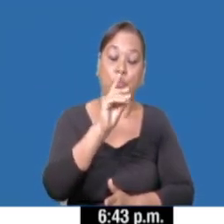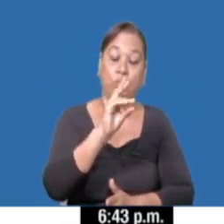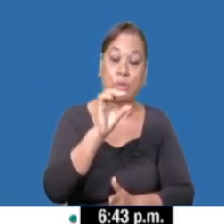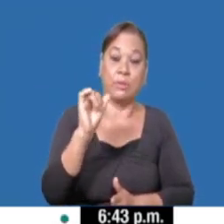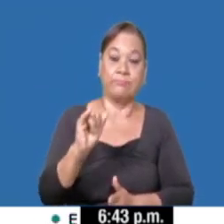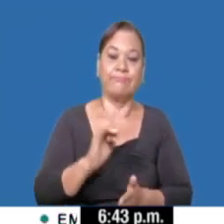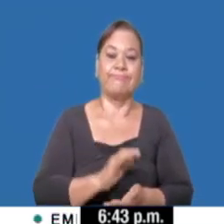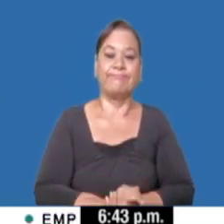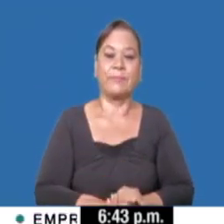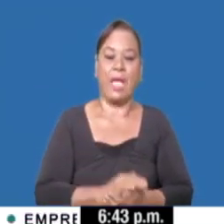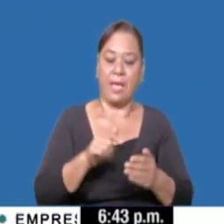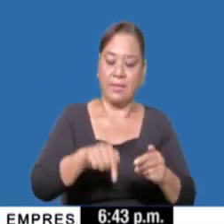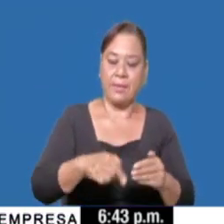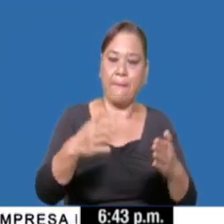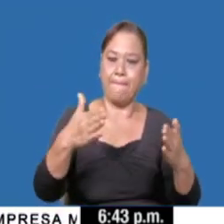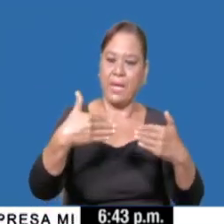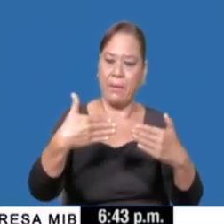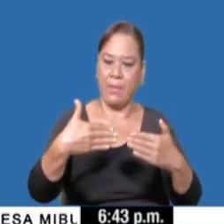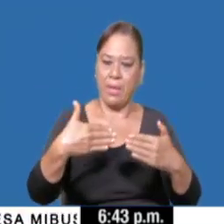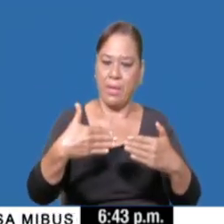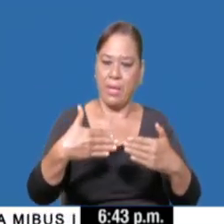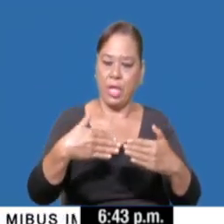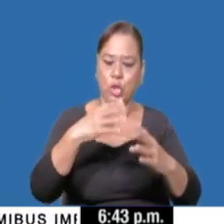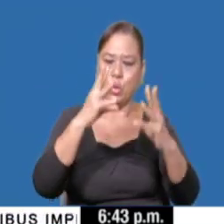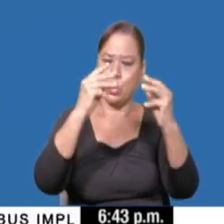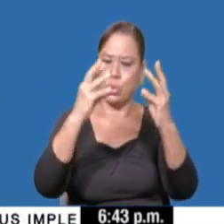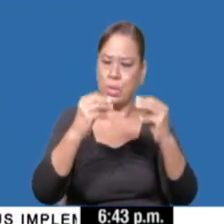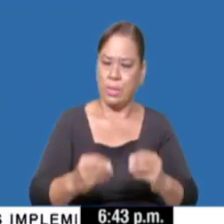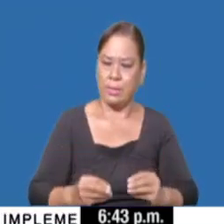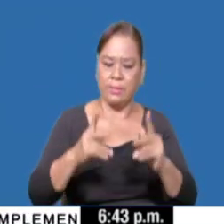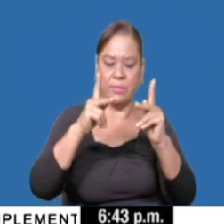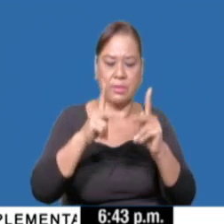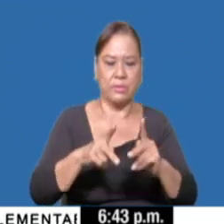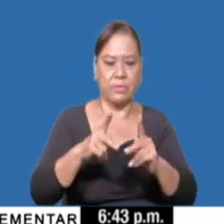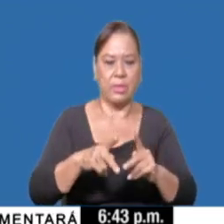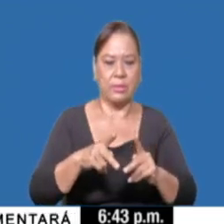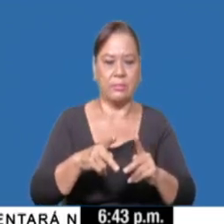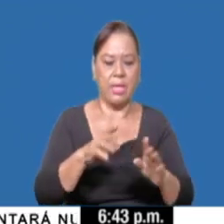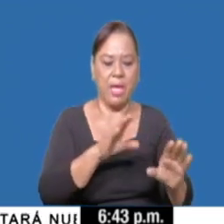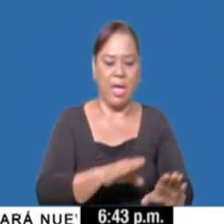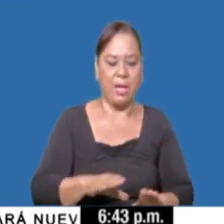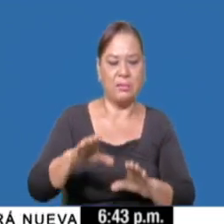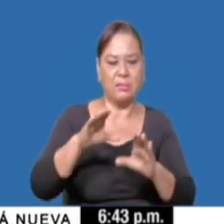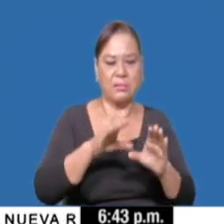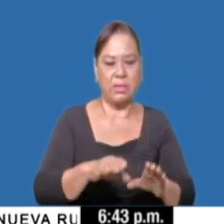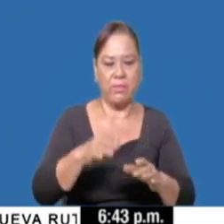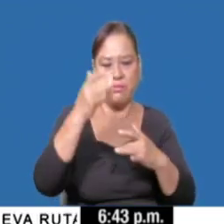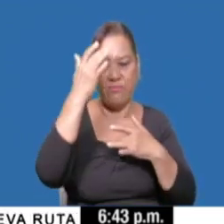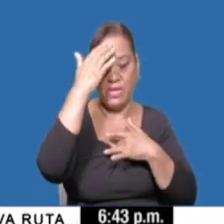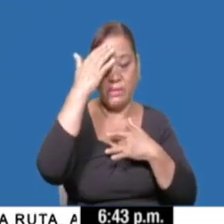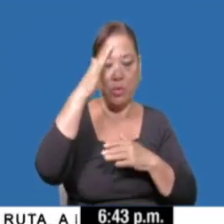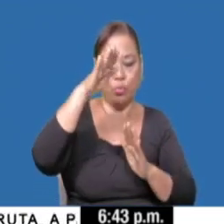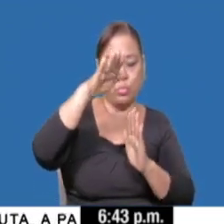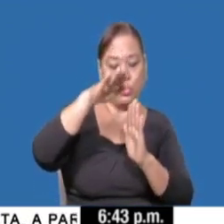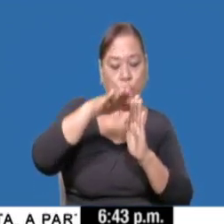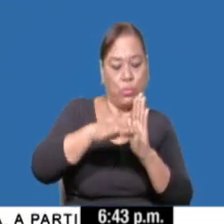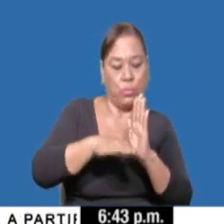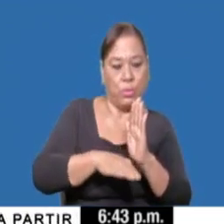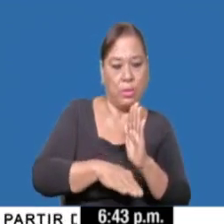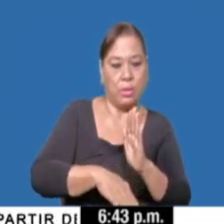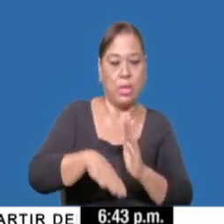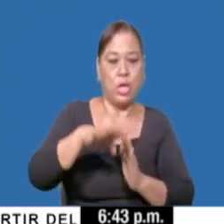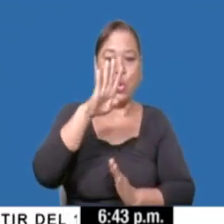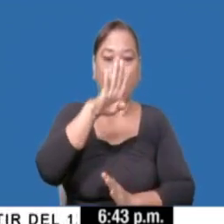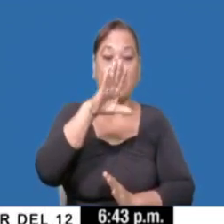En Panamá, el total de casos activos lo mantenemos todavía por debajo y tendencia a la baja,